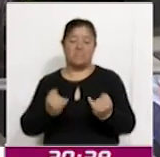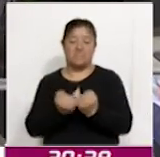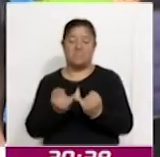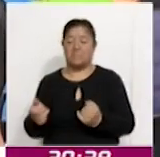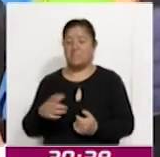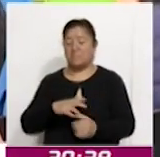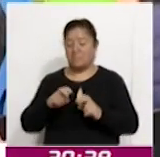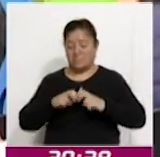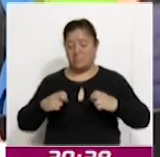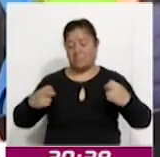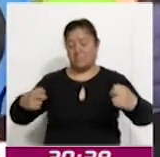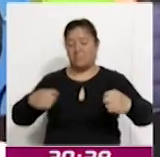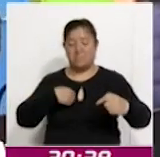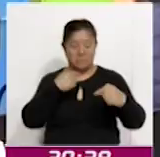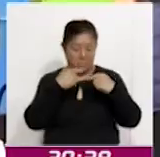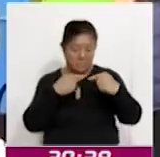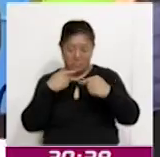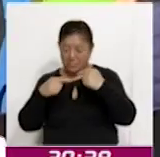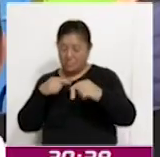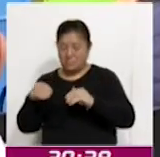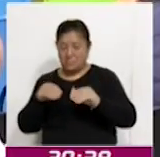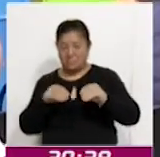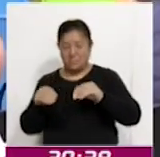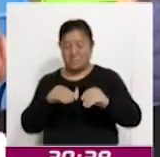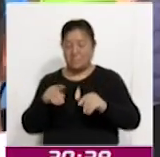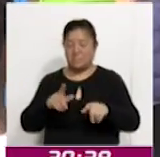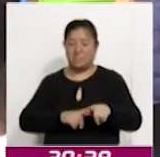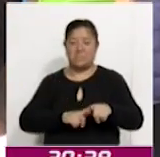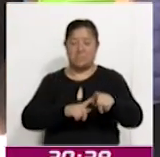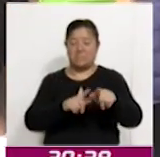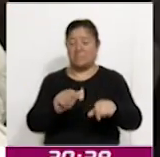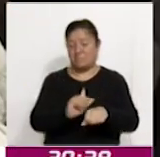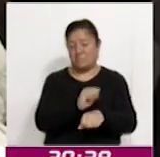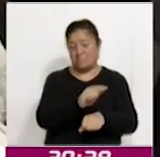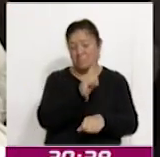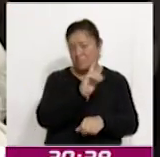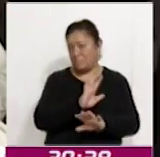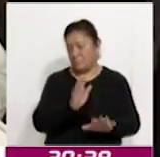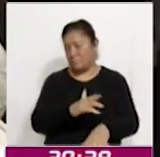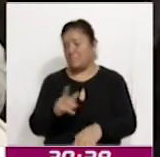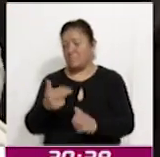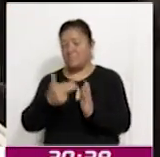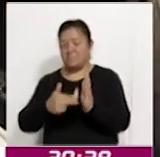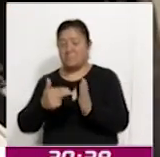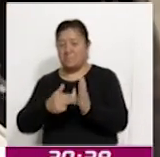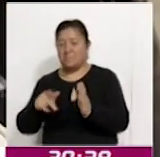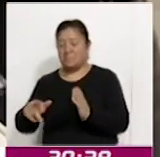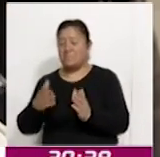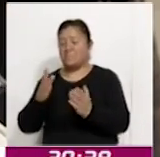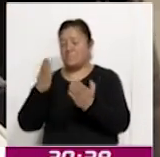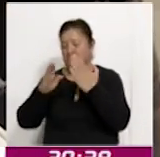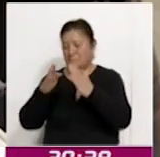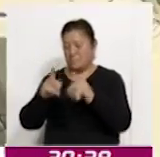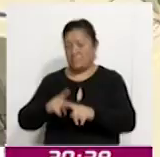de diálogo titulado Movilidad Sustentable Más Allá del Auto Eléctrico, Talleres de Educación Ambiental, Ciencia y Biodiversidad, y una charla sobre certificaciones